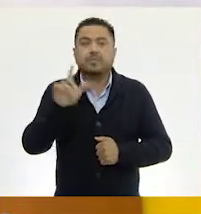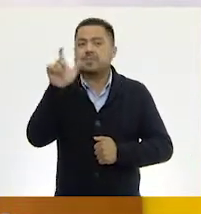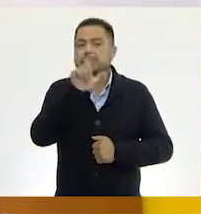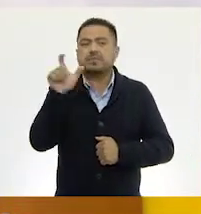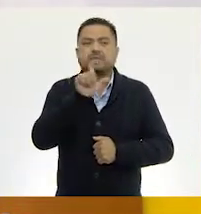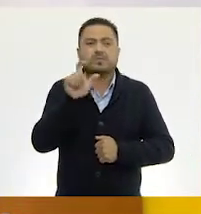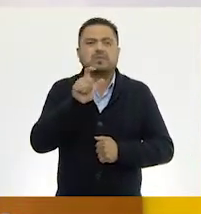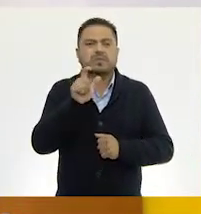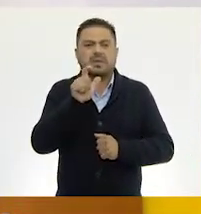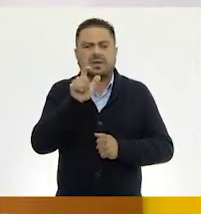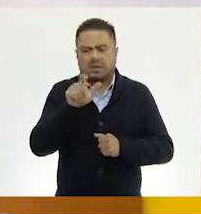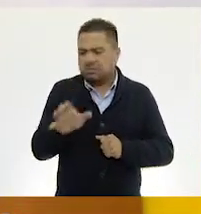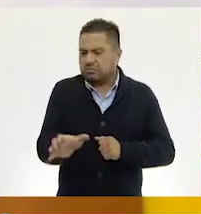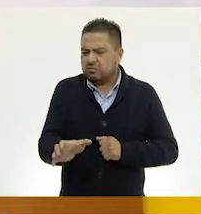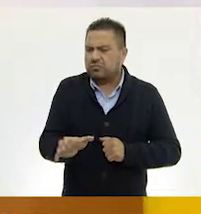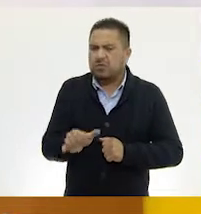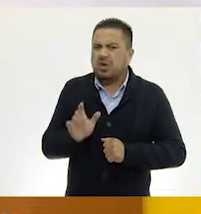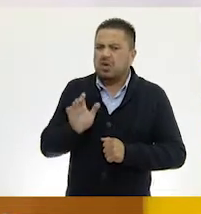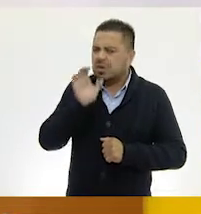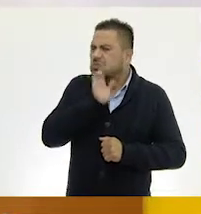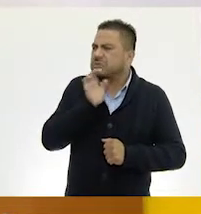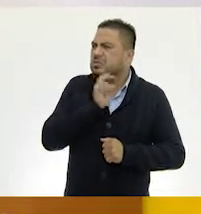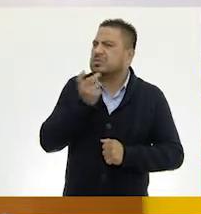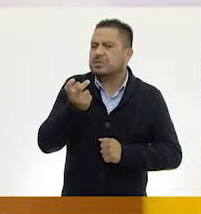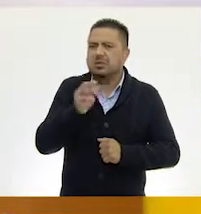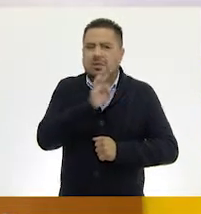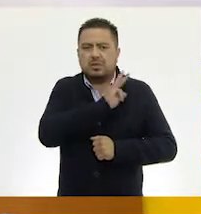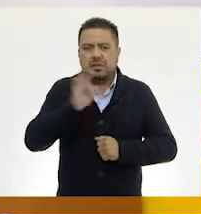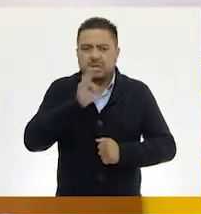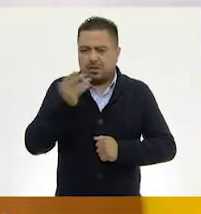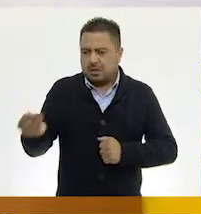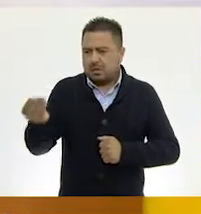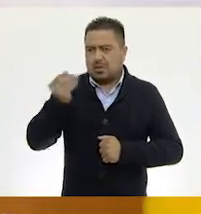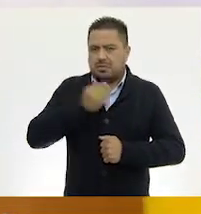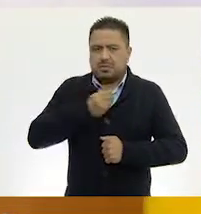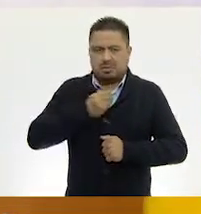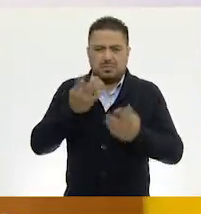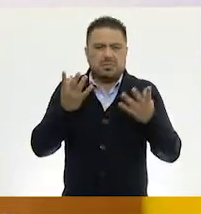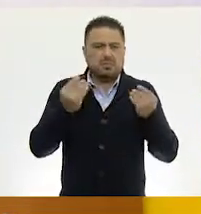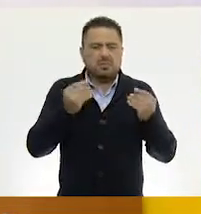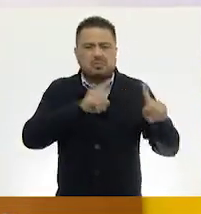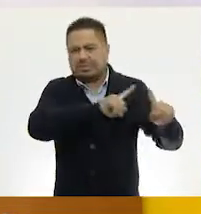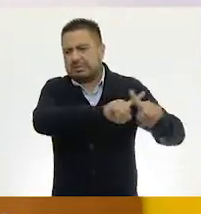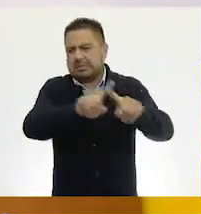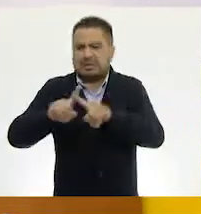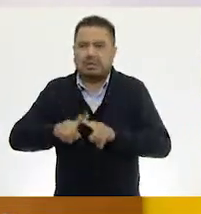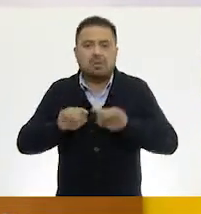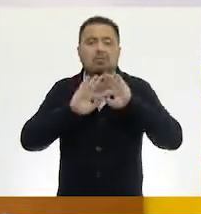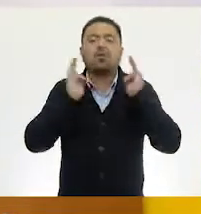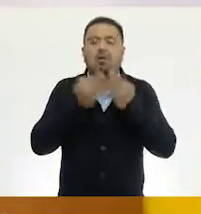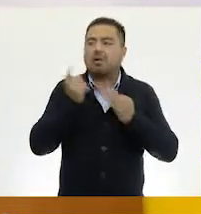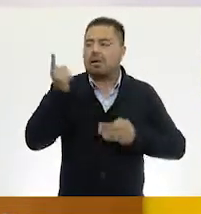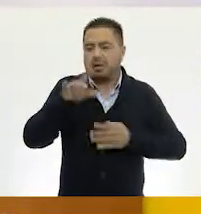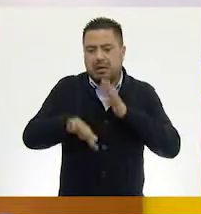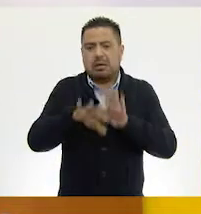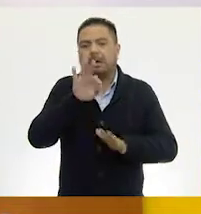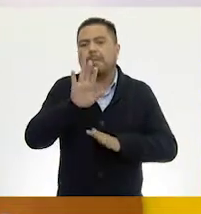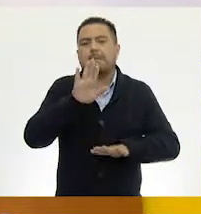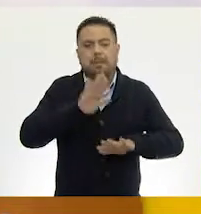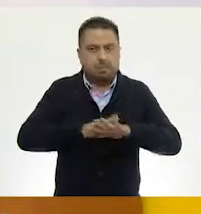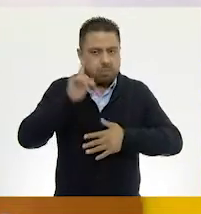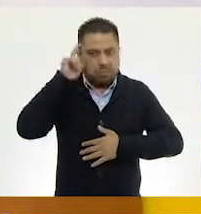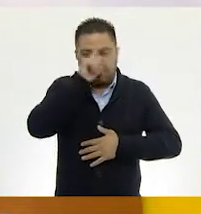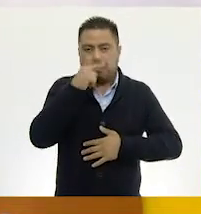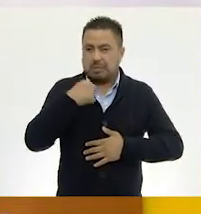comienzo dije, bueno, ¿por qué es lo curioso? Porque pudo haber dado el cambio de muchísimas formas. Creo que ella eligió la forma más